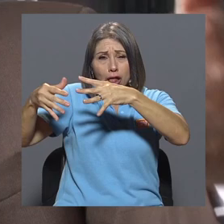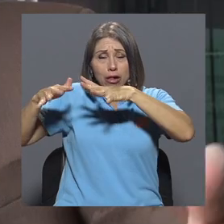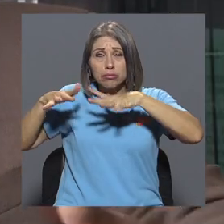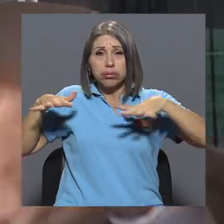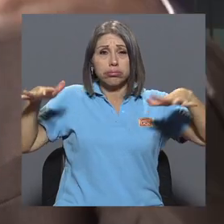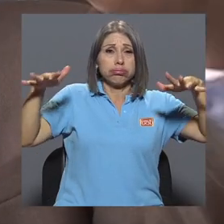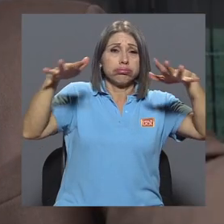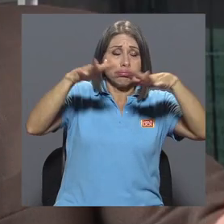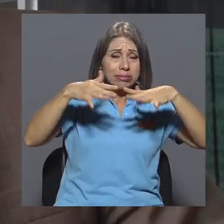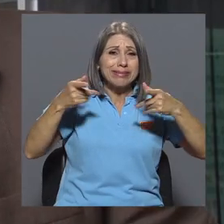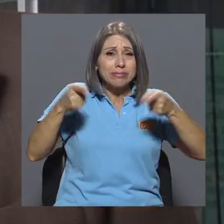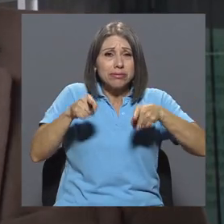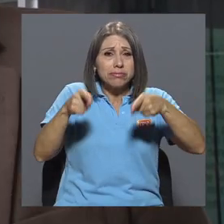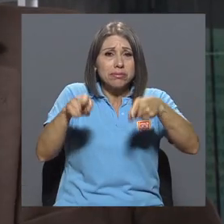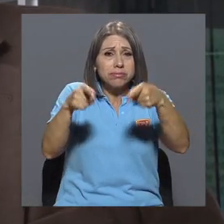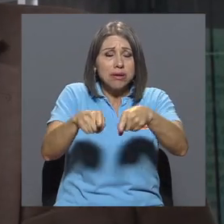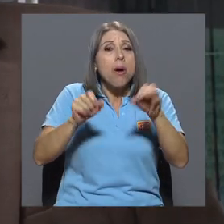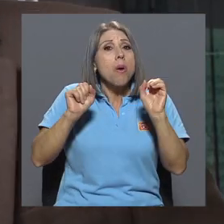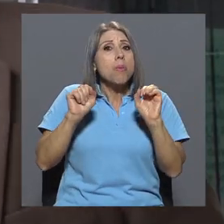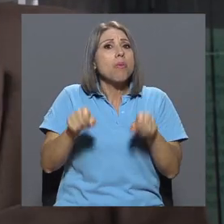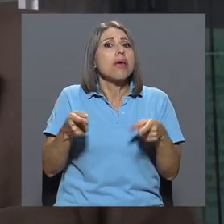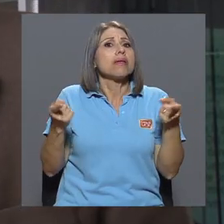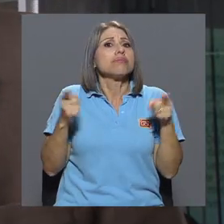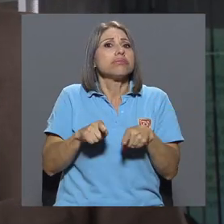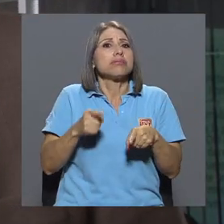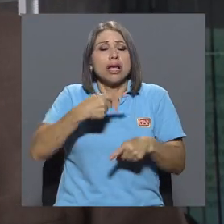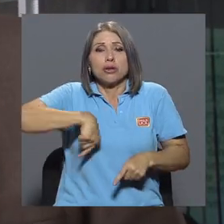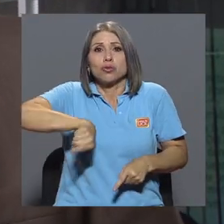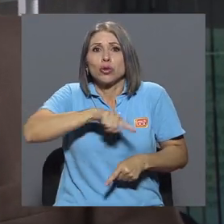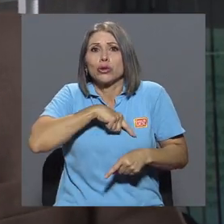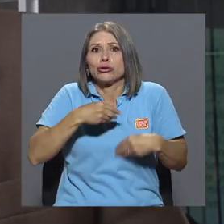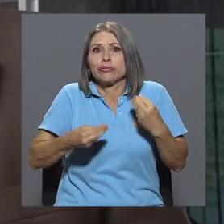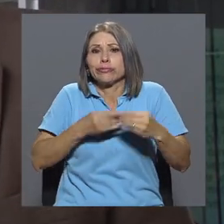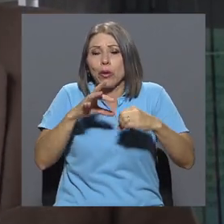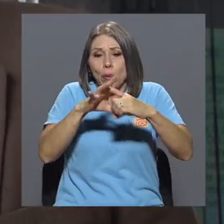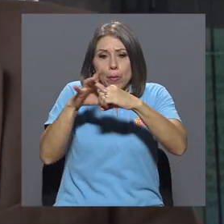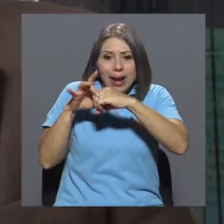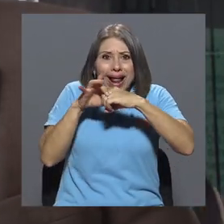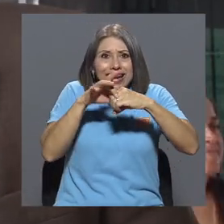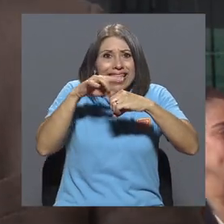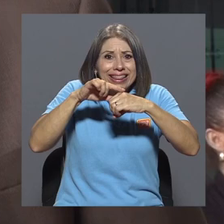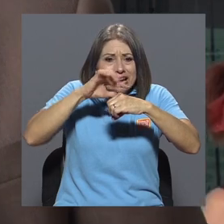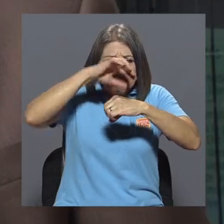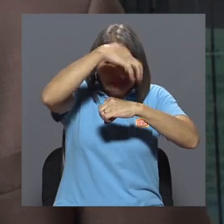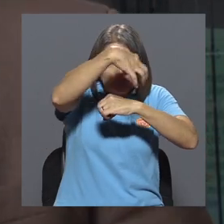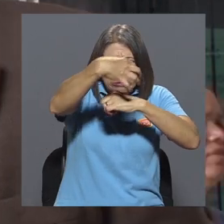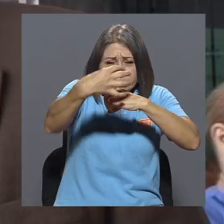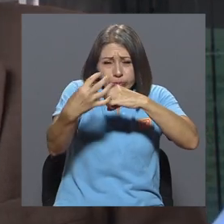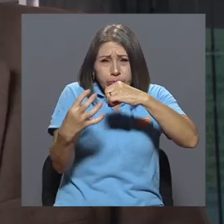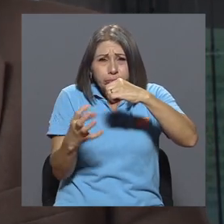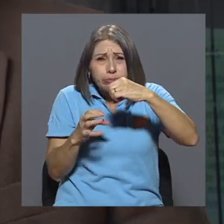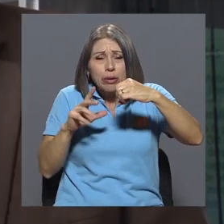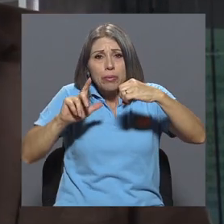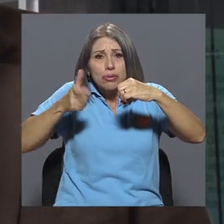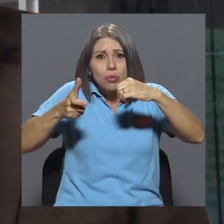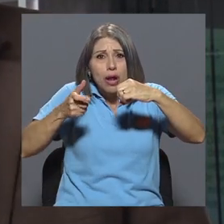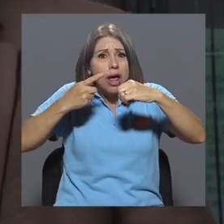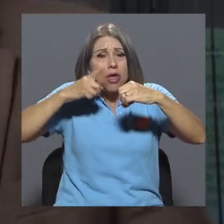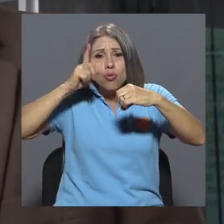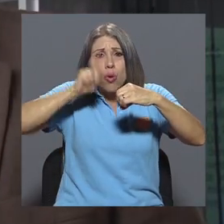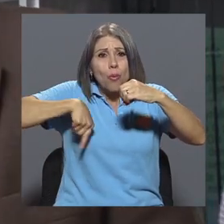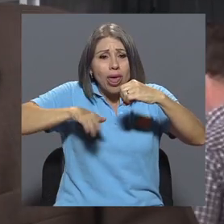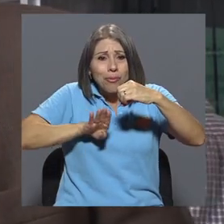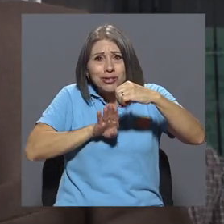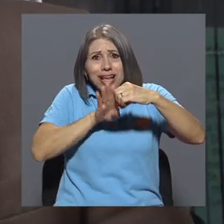efecto dominó que podría causar que nos convirtamos en un planeta encerrado. Que no nos podamos salir, porque si salimos